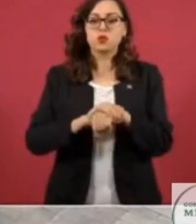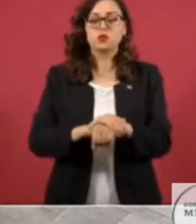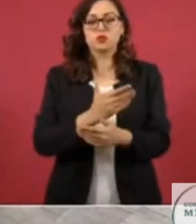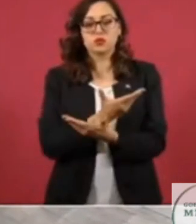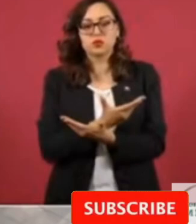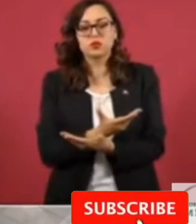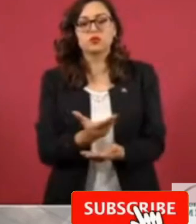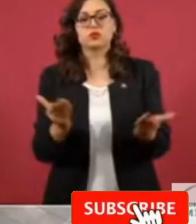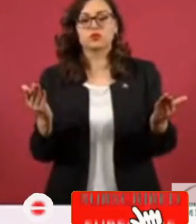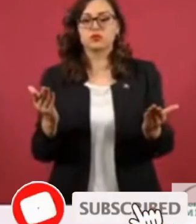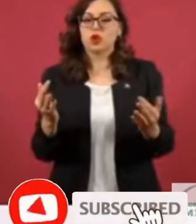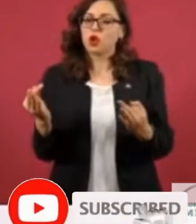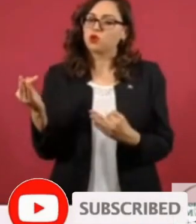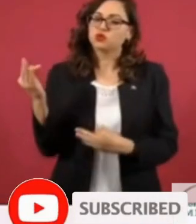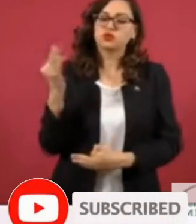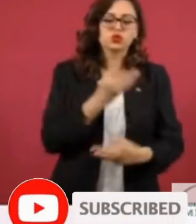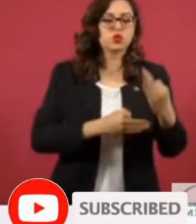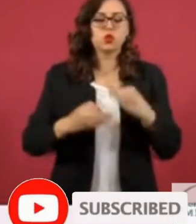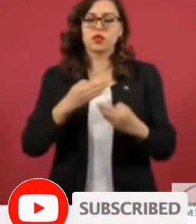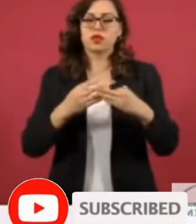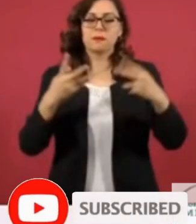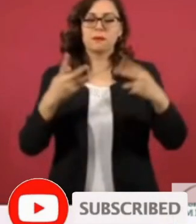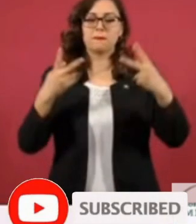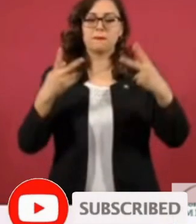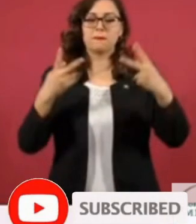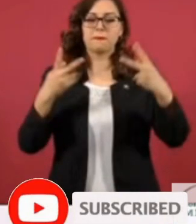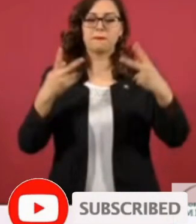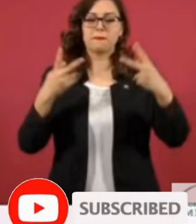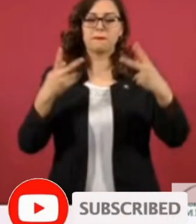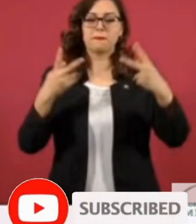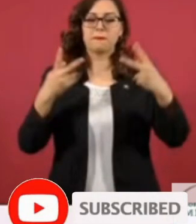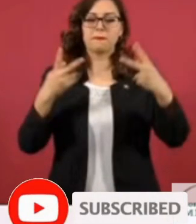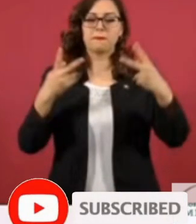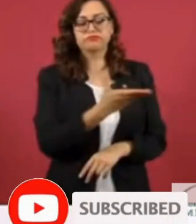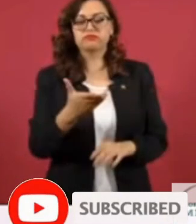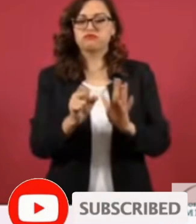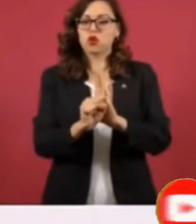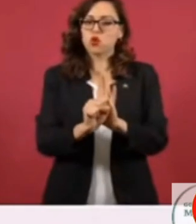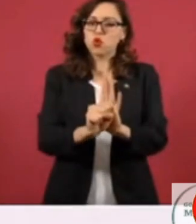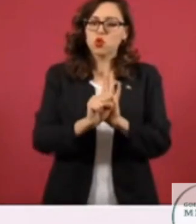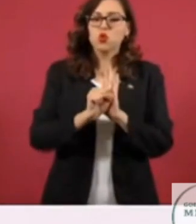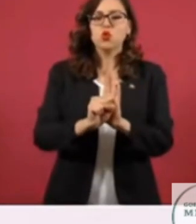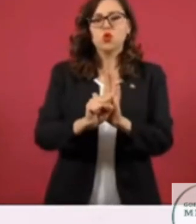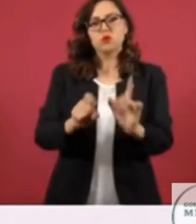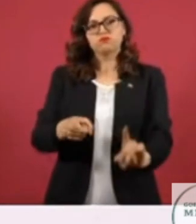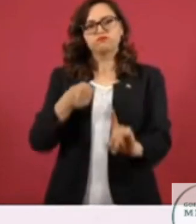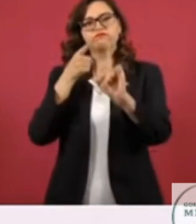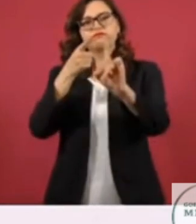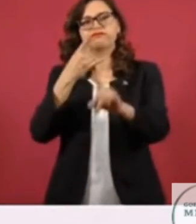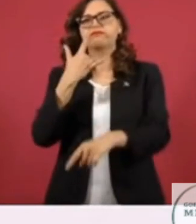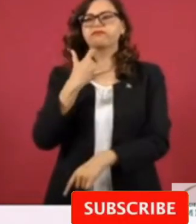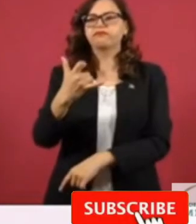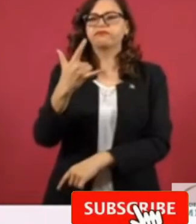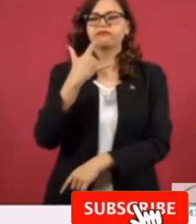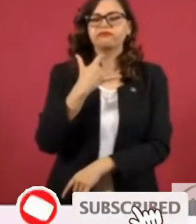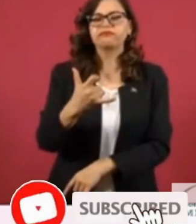todos nuestros invitados simbolizan ideales y luchas históricas por un mundo justo,